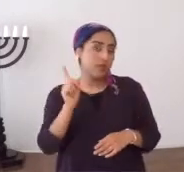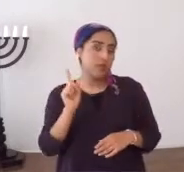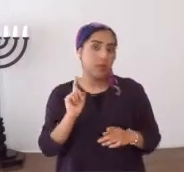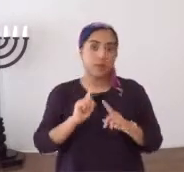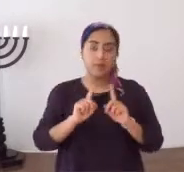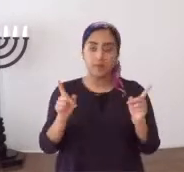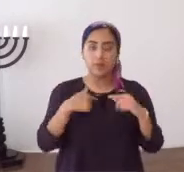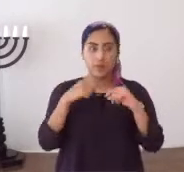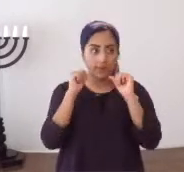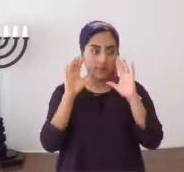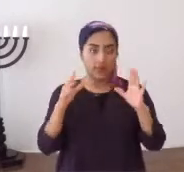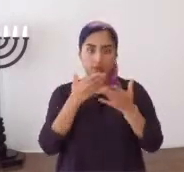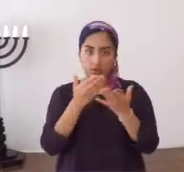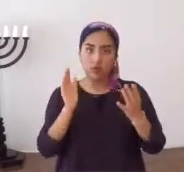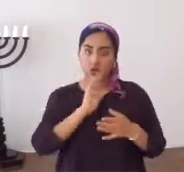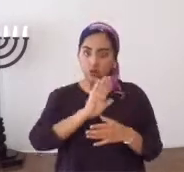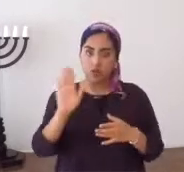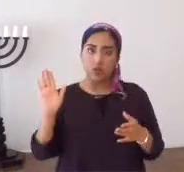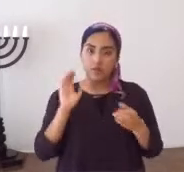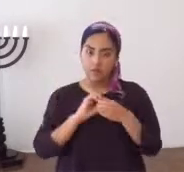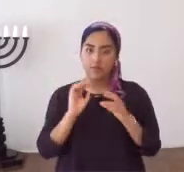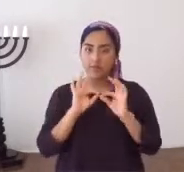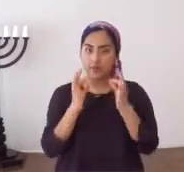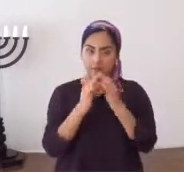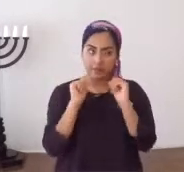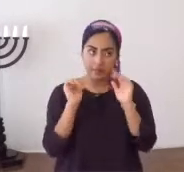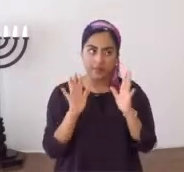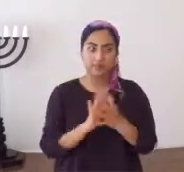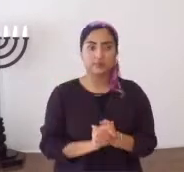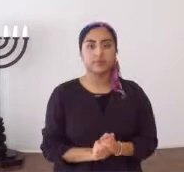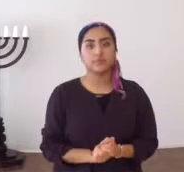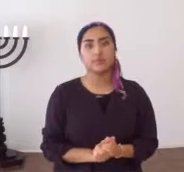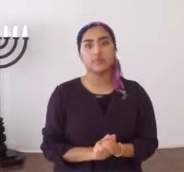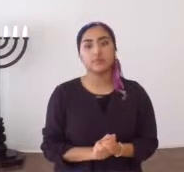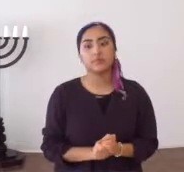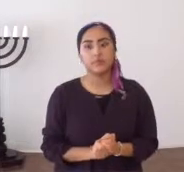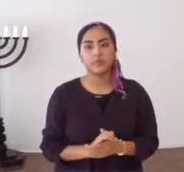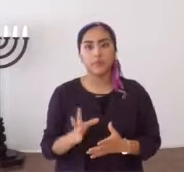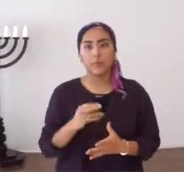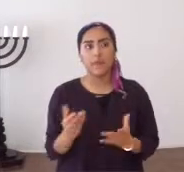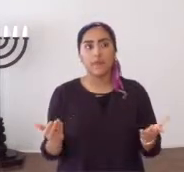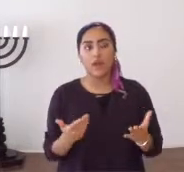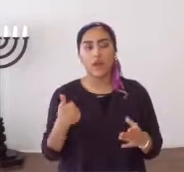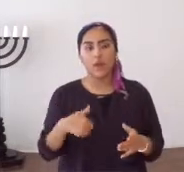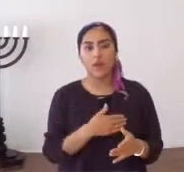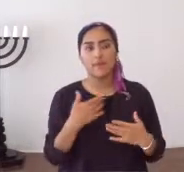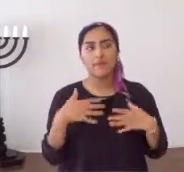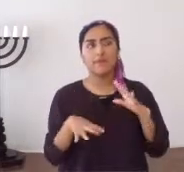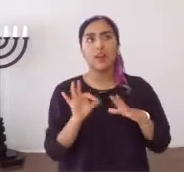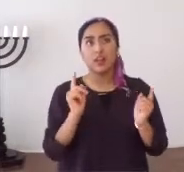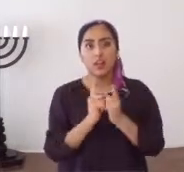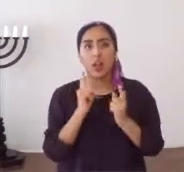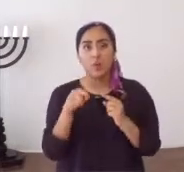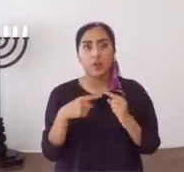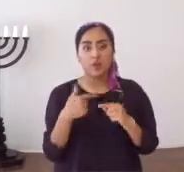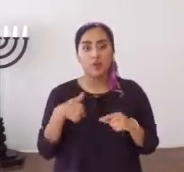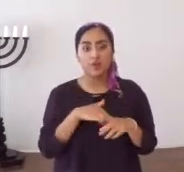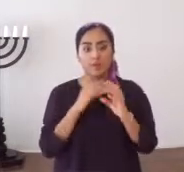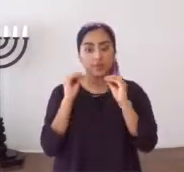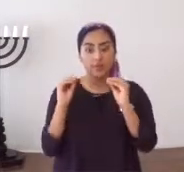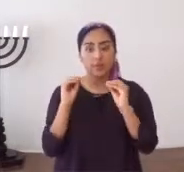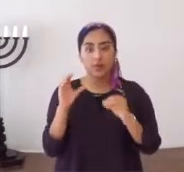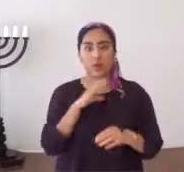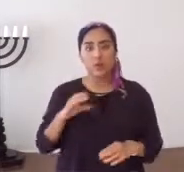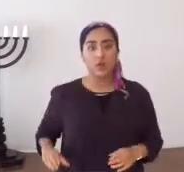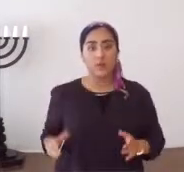y le deseamos bendición de todo tipo. A usted y a los tuyos, a usted y a los suyos. Y aquí nos hemos topado con que cuando nosotros